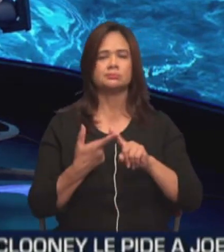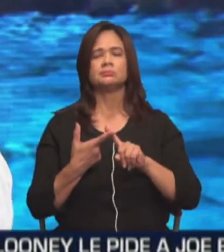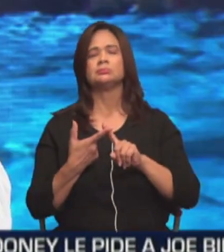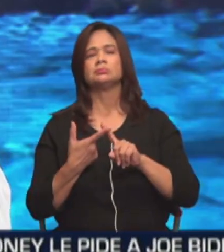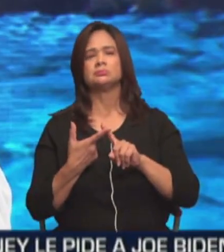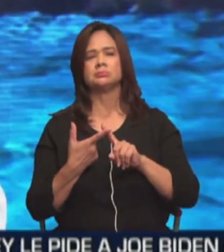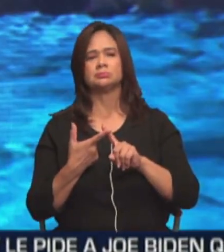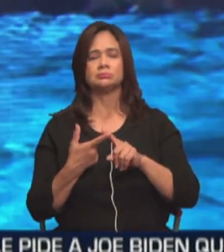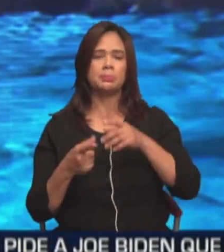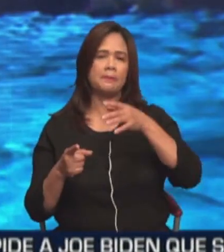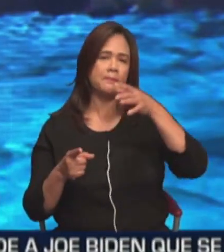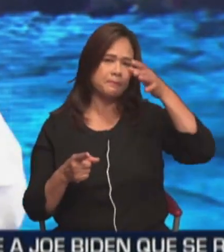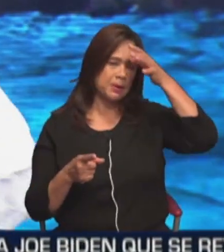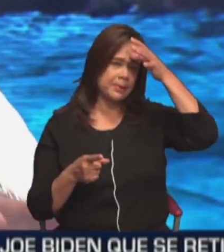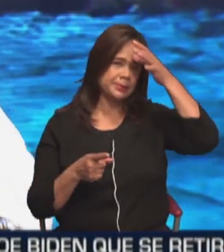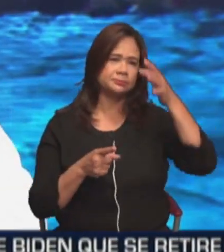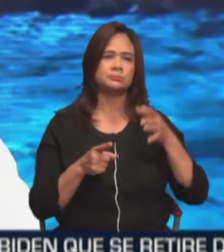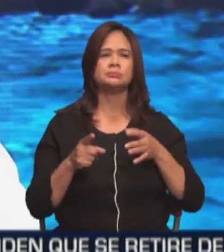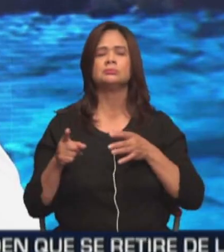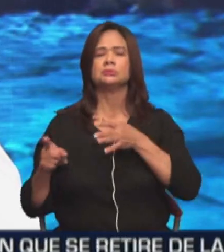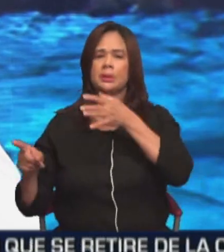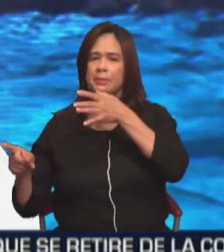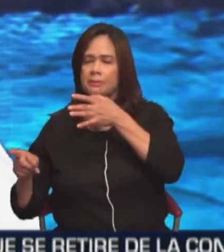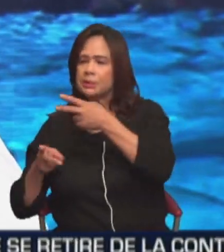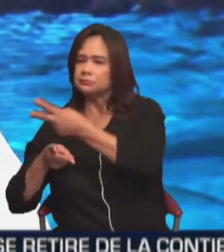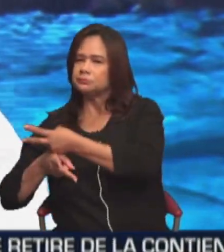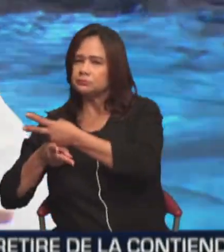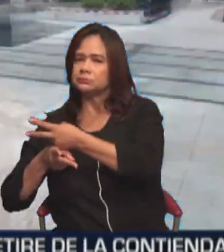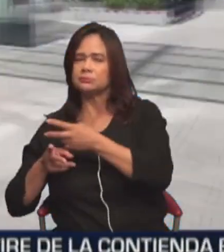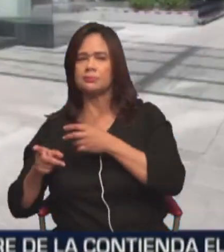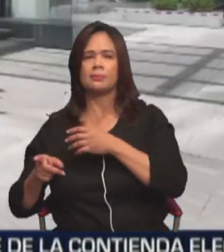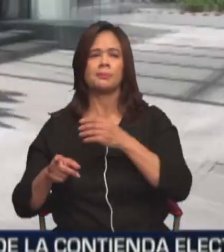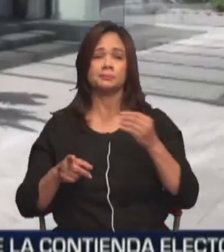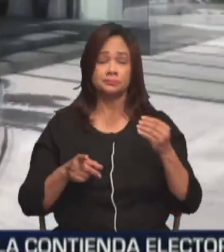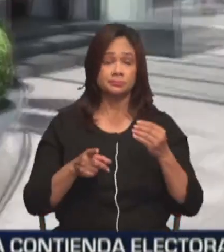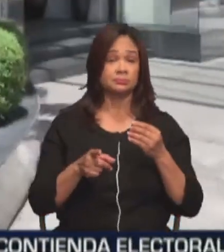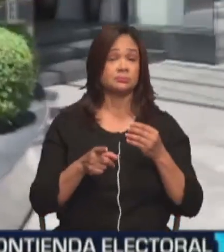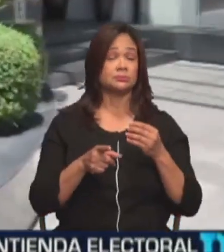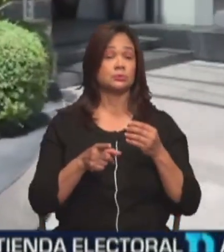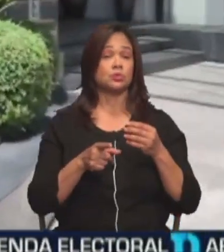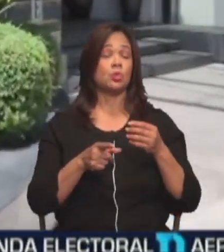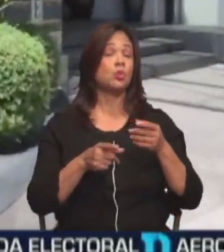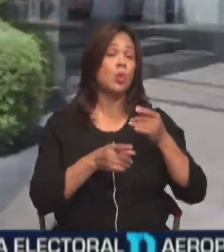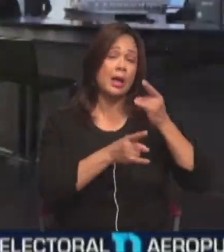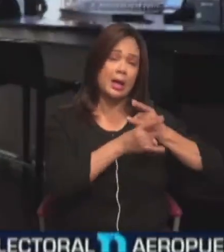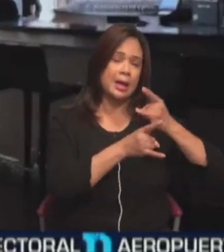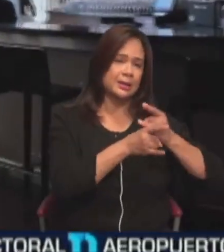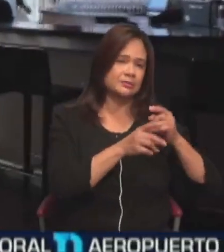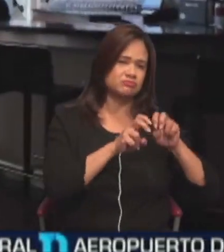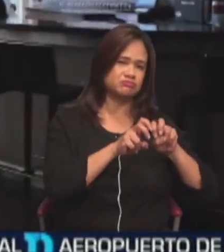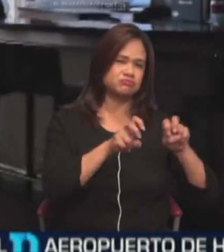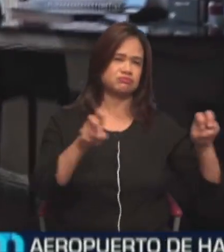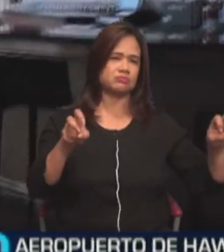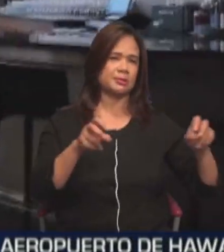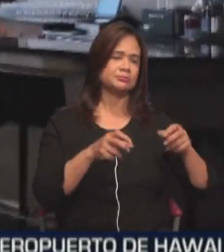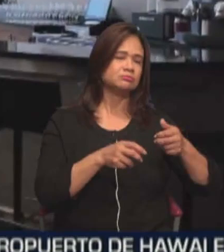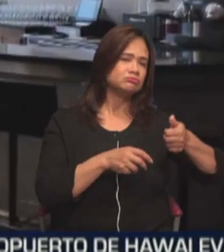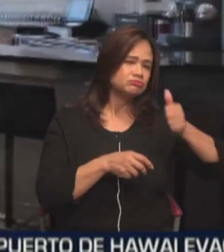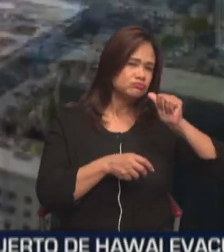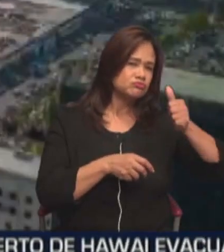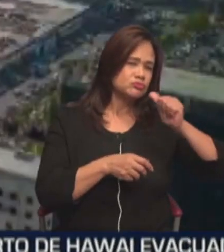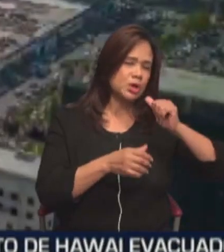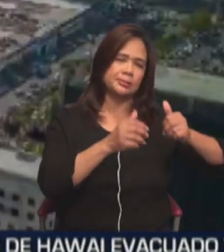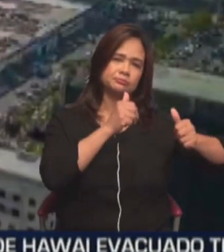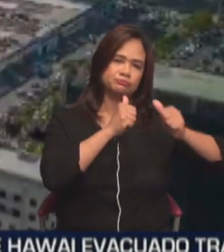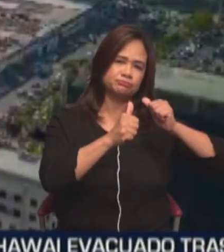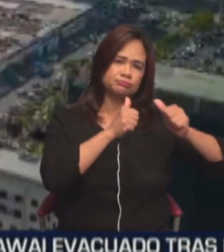para que el papá esté tranquilo en lo que la mamá chequea las vacaciones. Pero tengo un bar con unos precios especiales para el adulto. Y